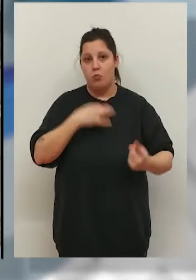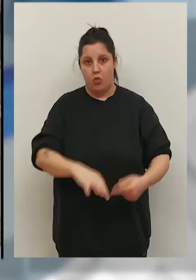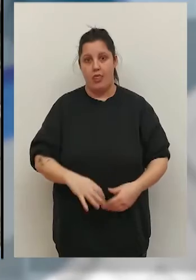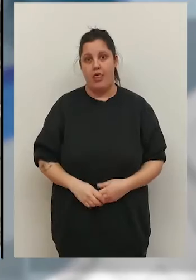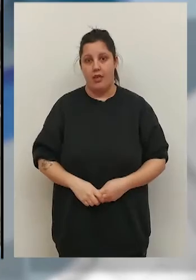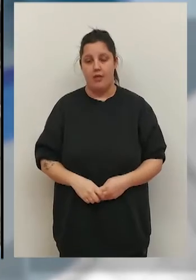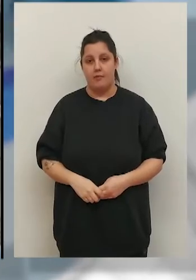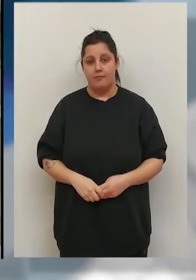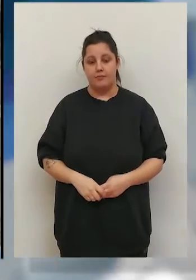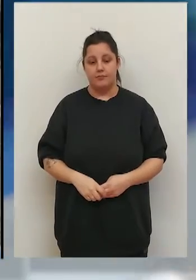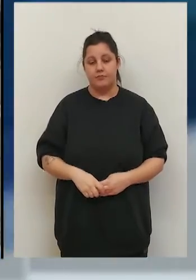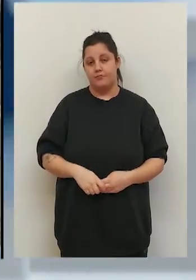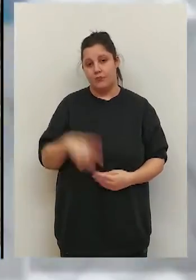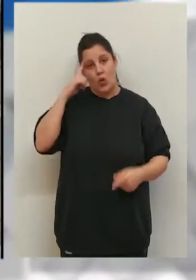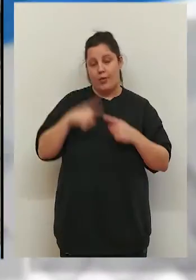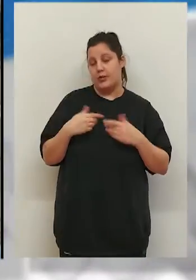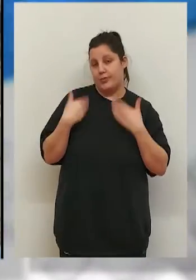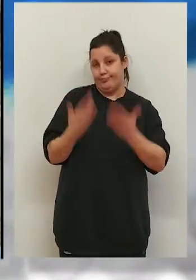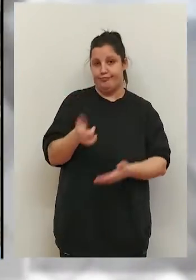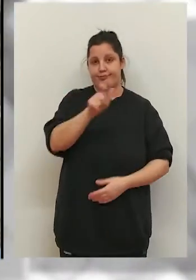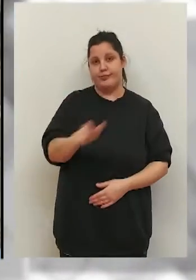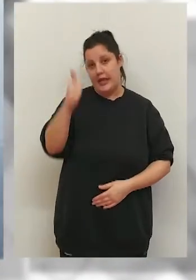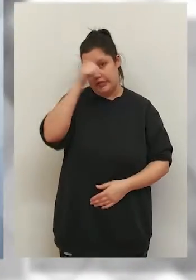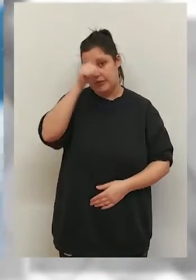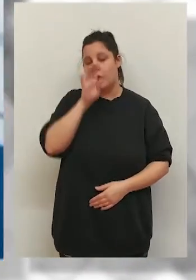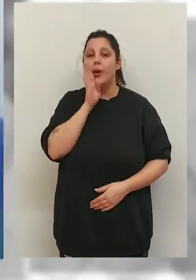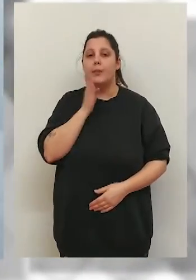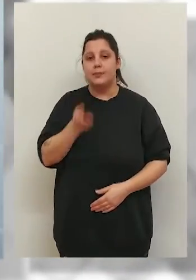encontrar a cómodo a gran parte de estos chicos.